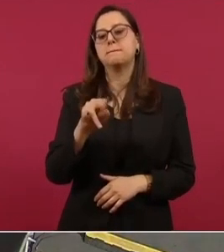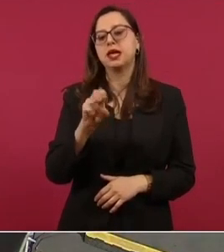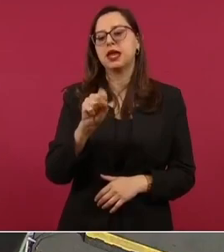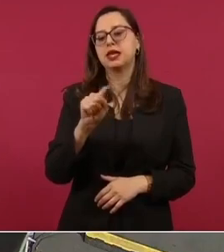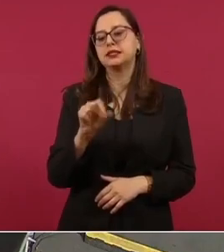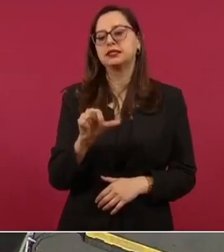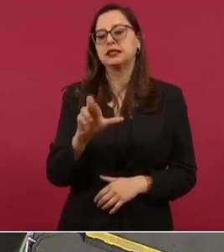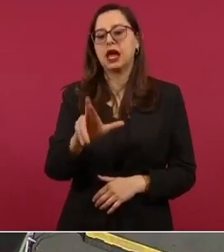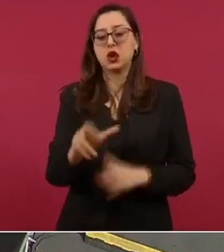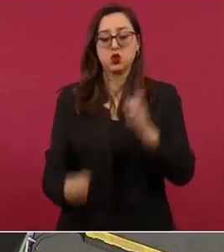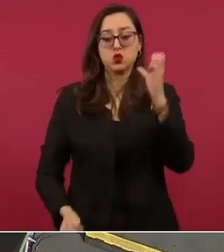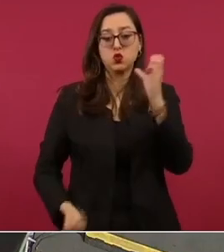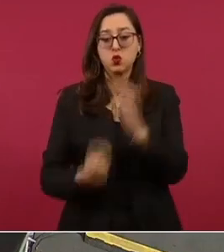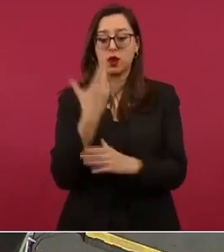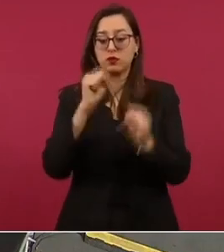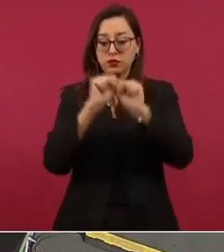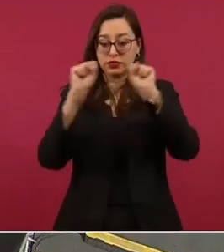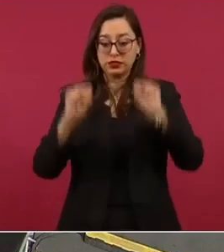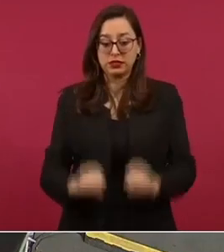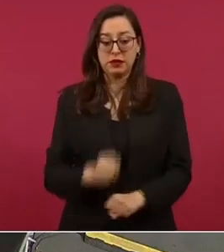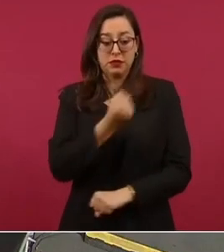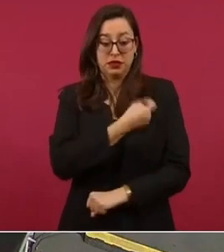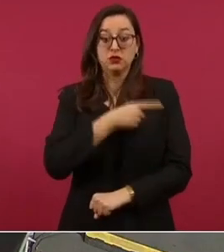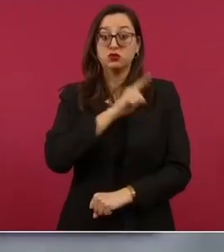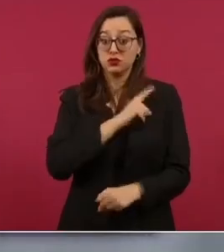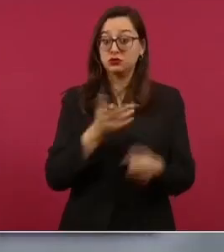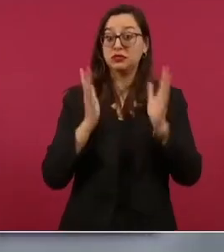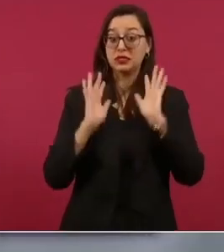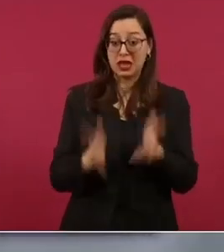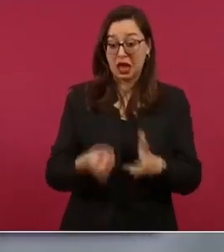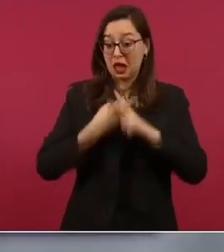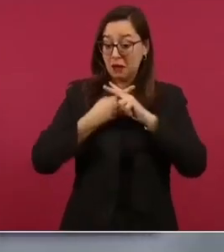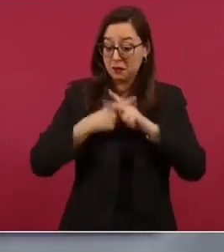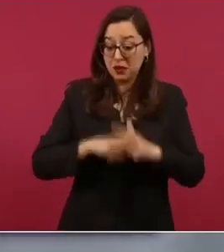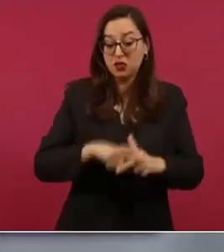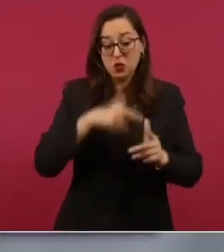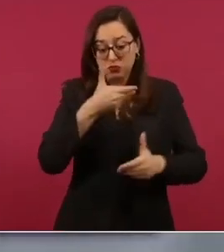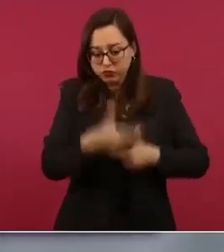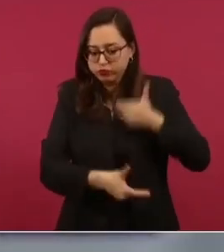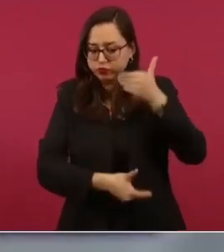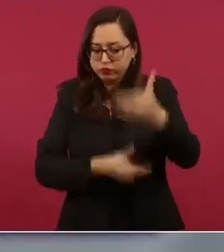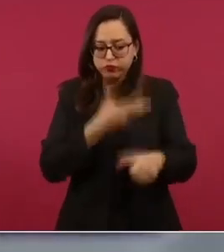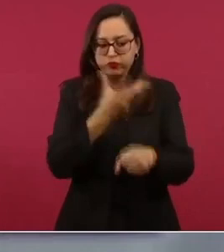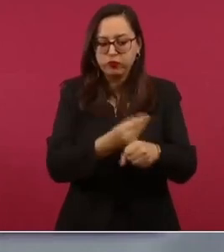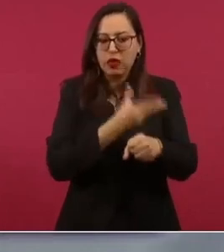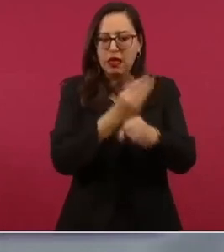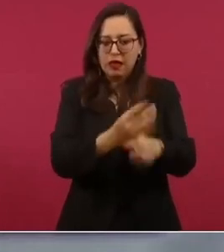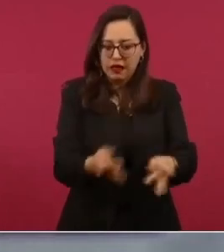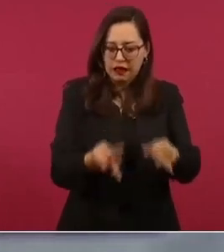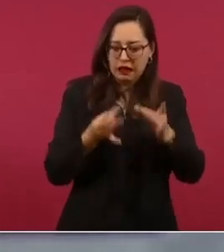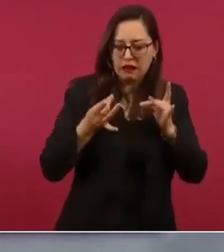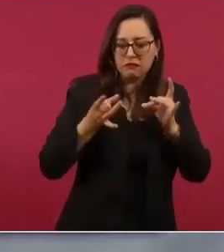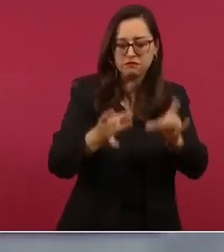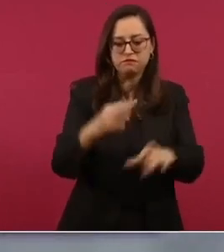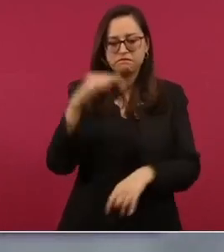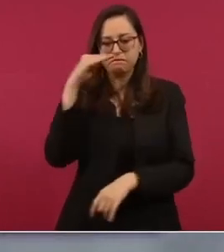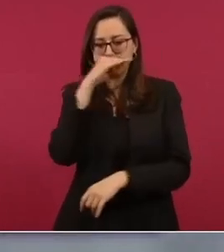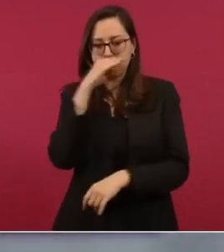calidad gratuito y universal en centros de salud